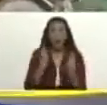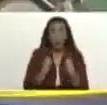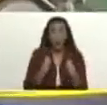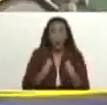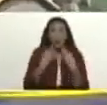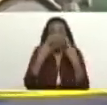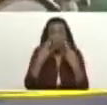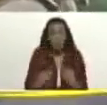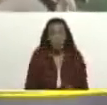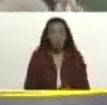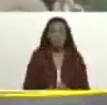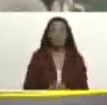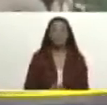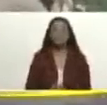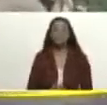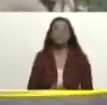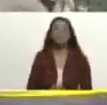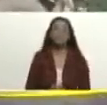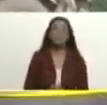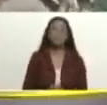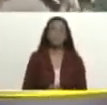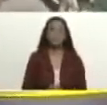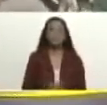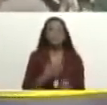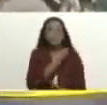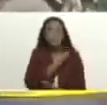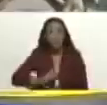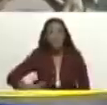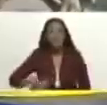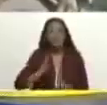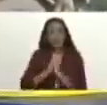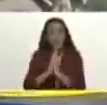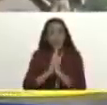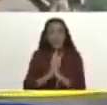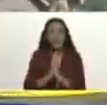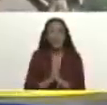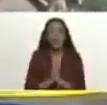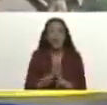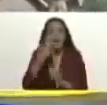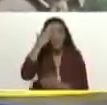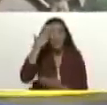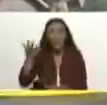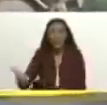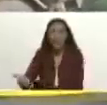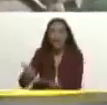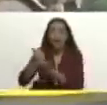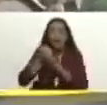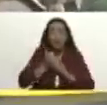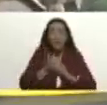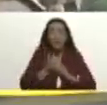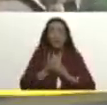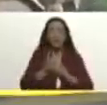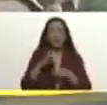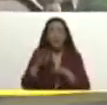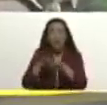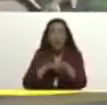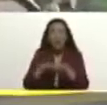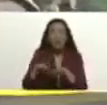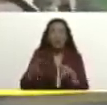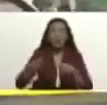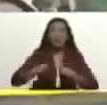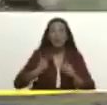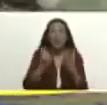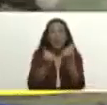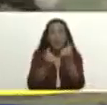de acuerdo a sus condiciones físicas presidente verdaderamente extiéndenos las manos por aquí del estado Cogede y mándonos los